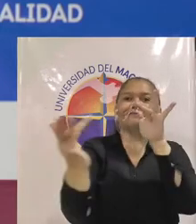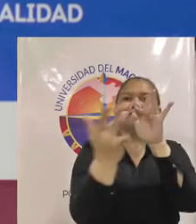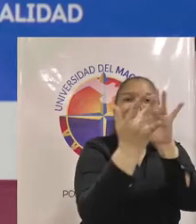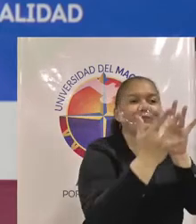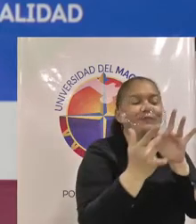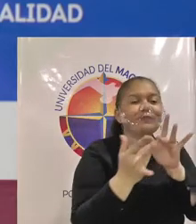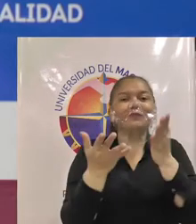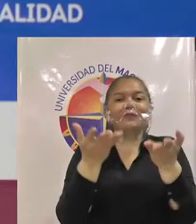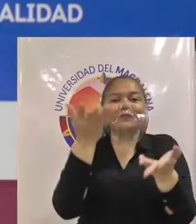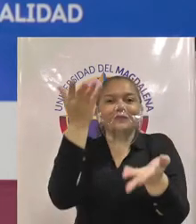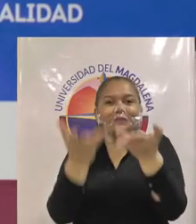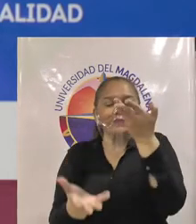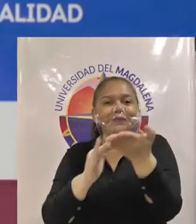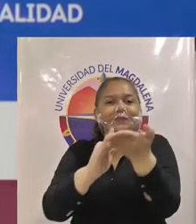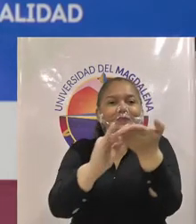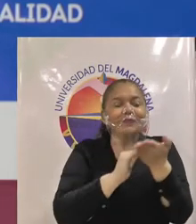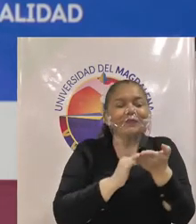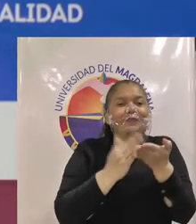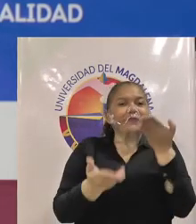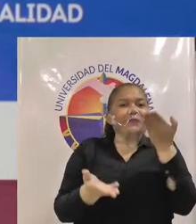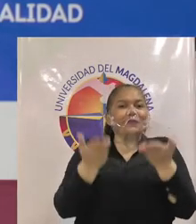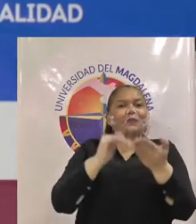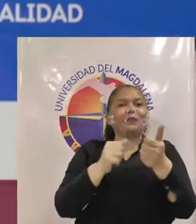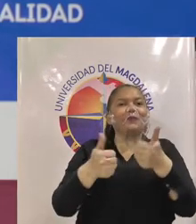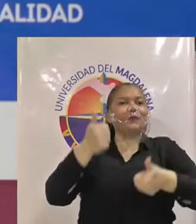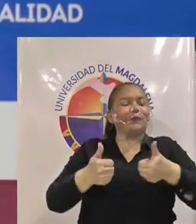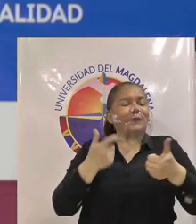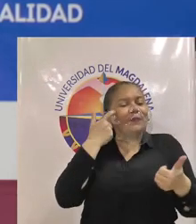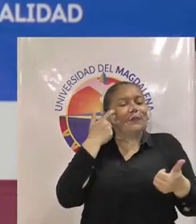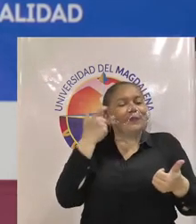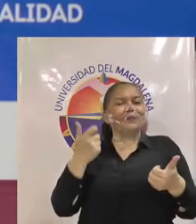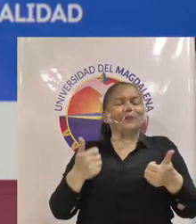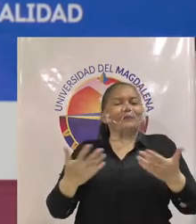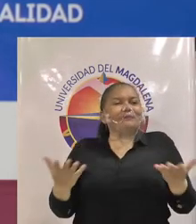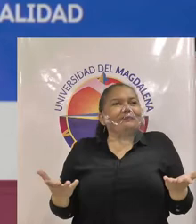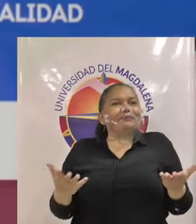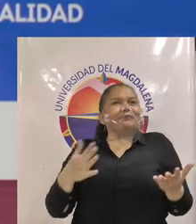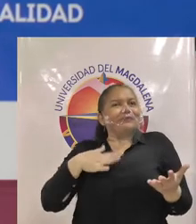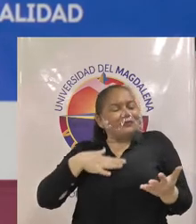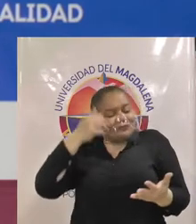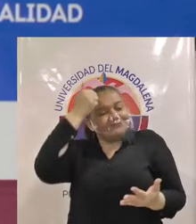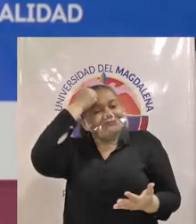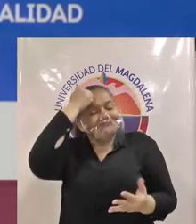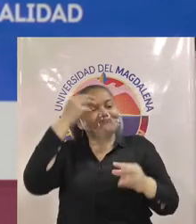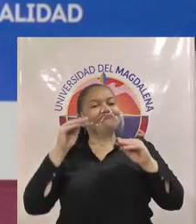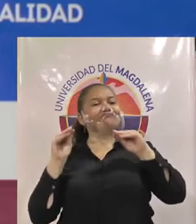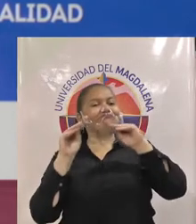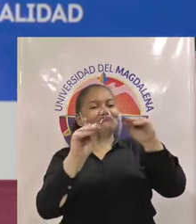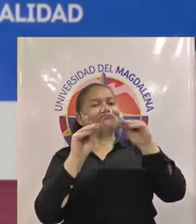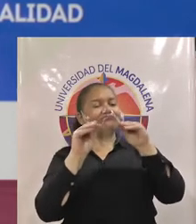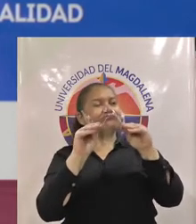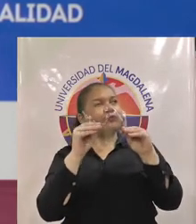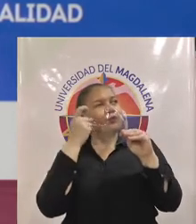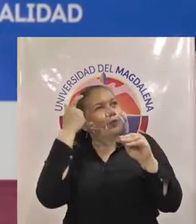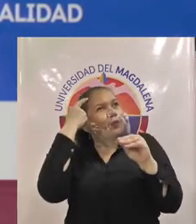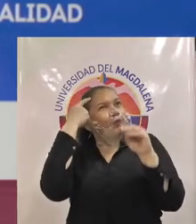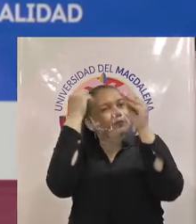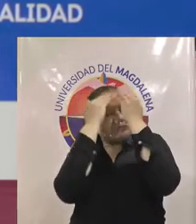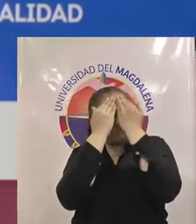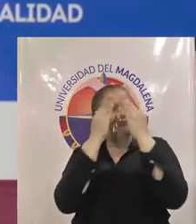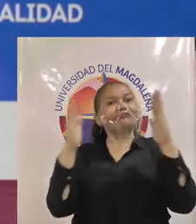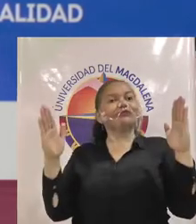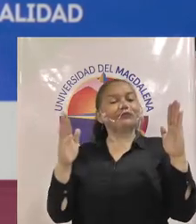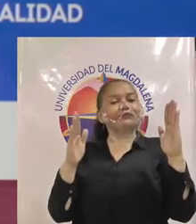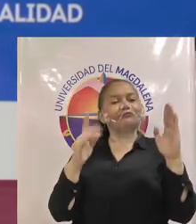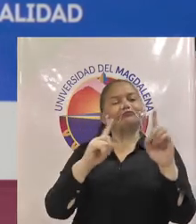en aras de que se flexibilice un poco la forma en que hacemos nuestra docencia creo que eso permitiría abrir espacios diferentes